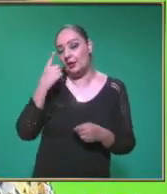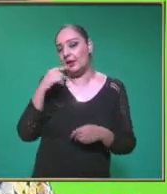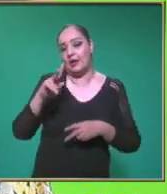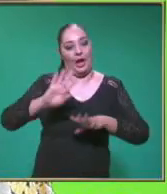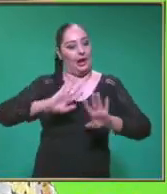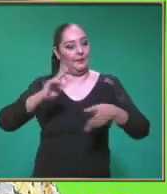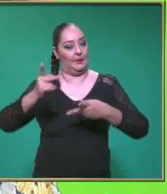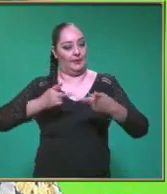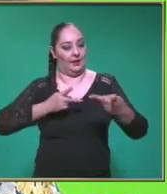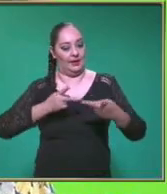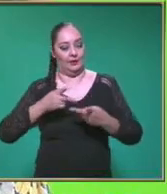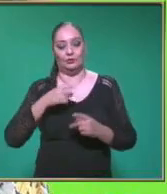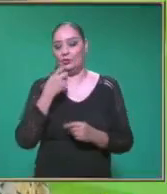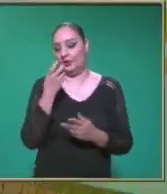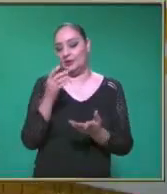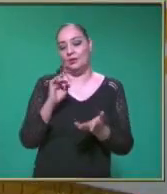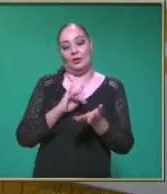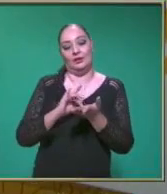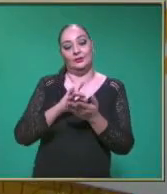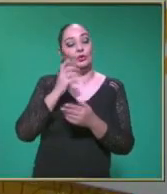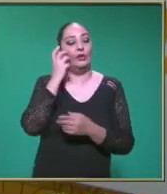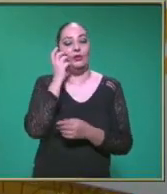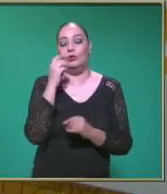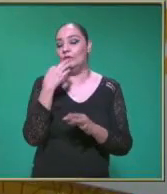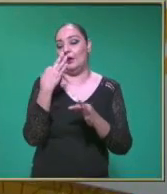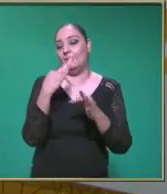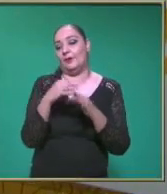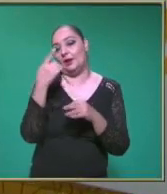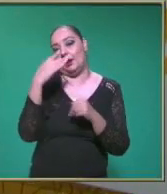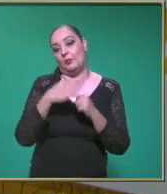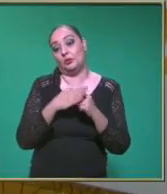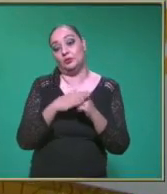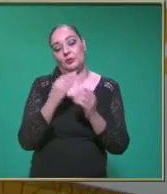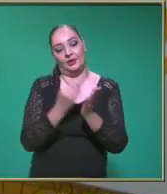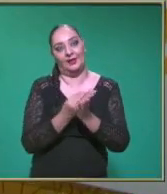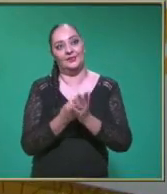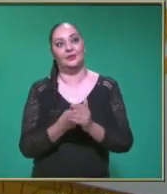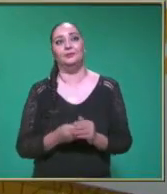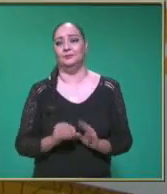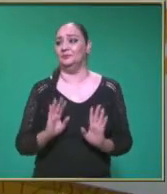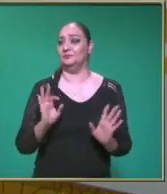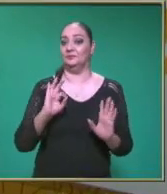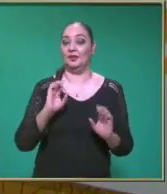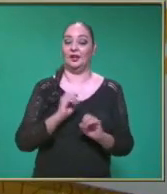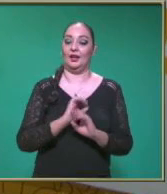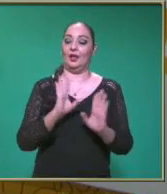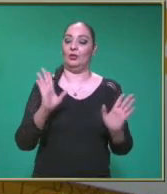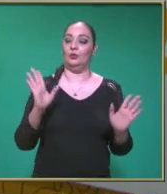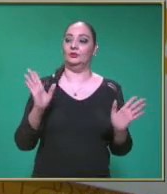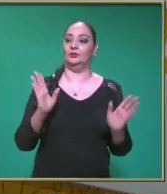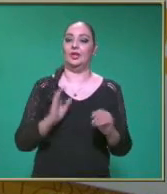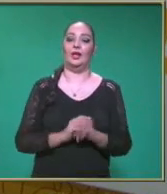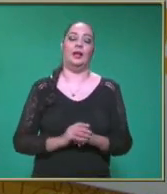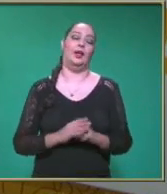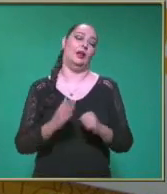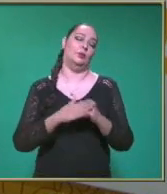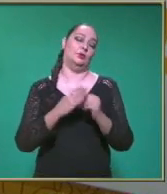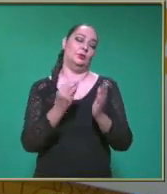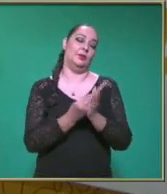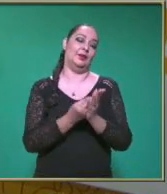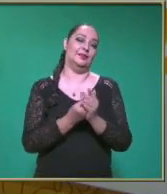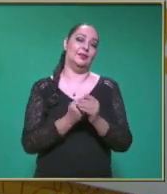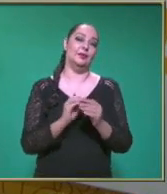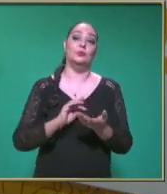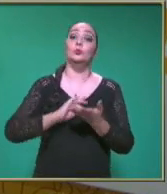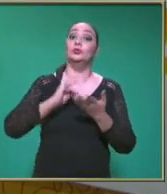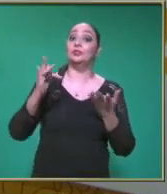preparen Con su dispositivo Y estén listos Para la siguiente sesión Maestra ¿Qué te parece? Claro que sí Mejor Lo ponemos Para la siguiente sesión Muy